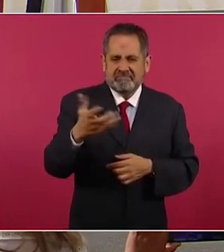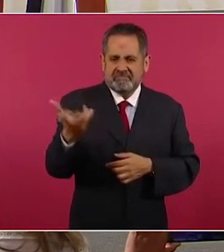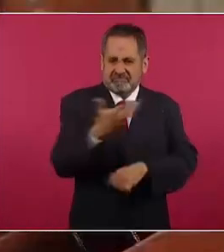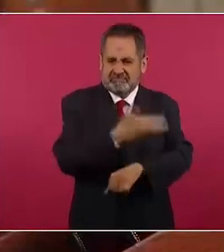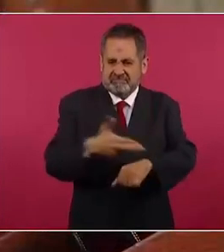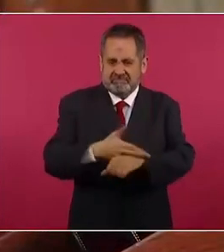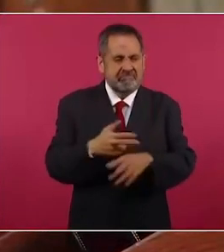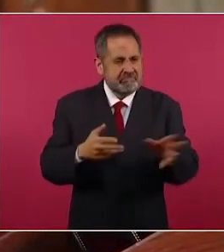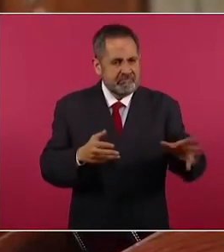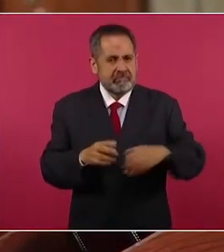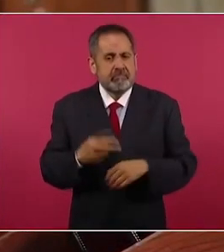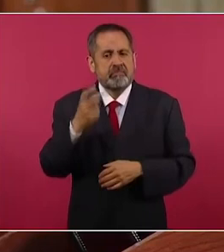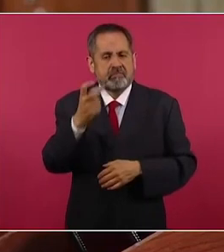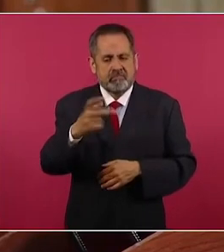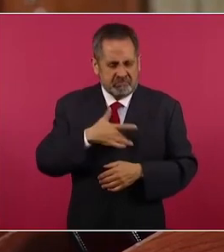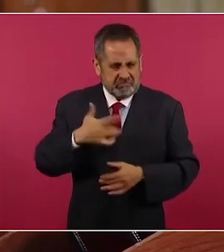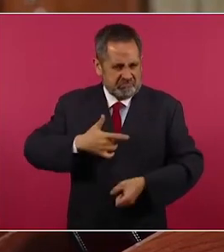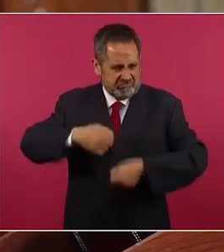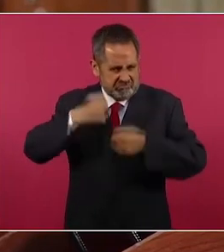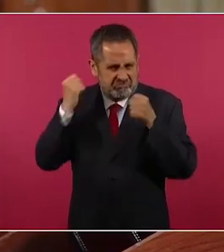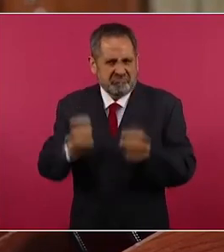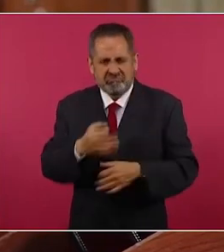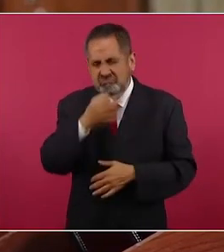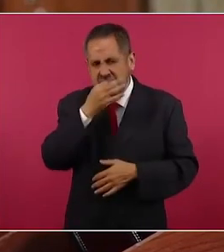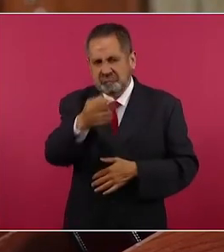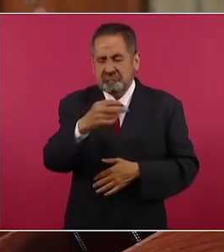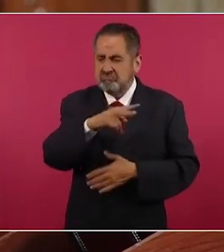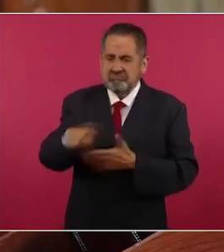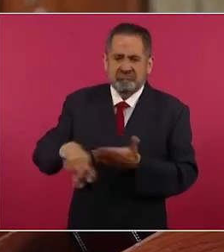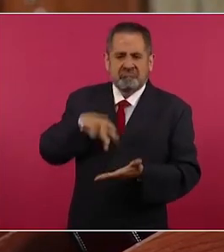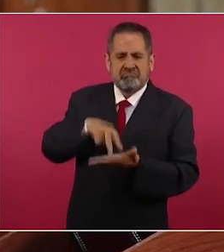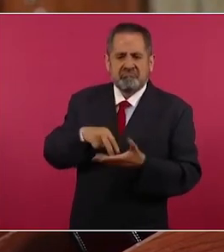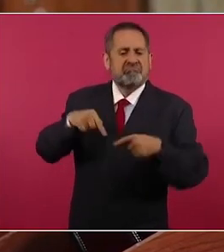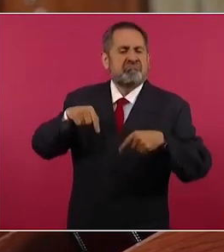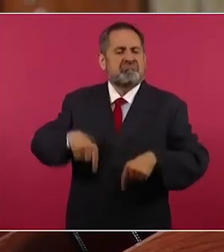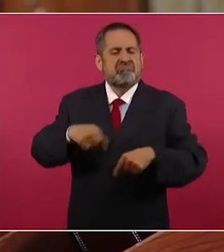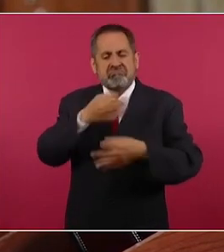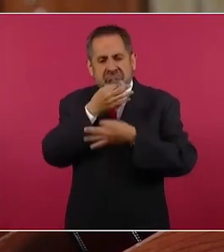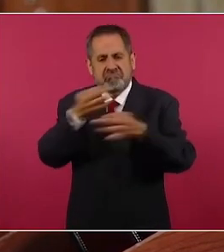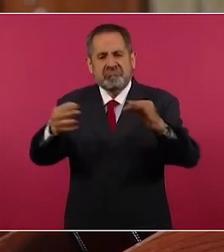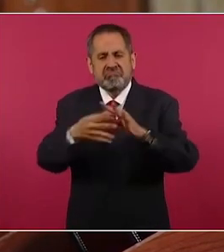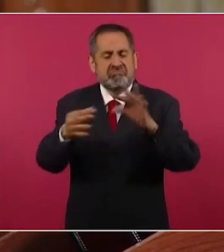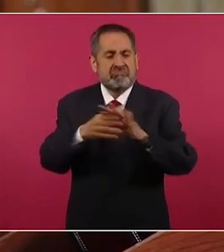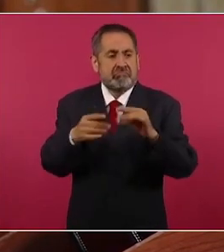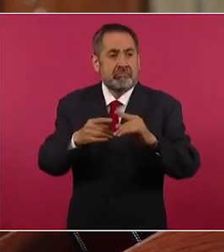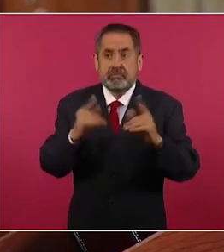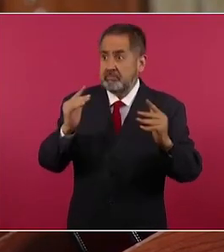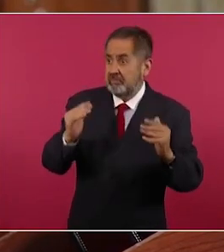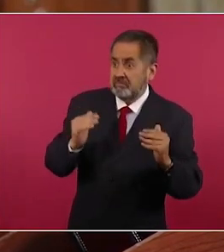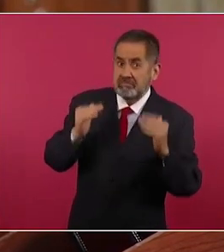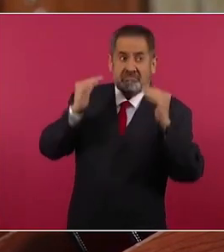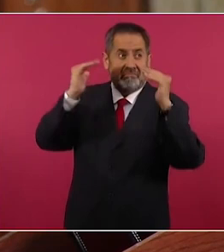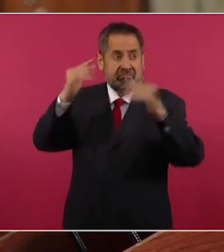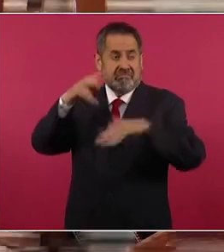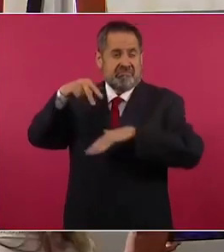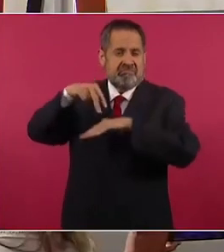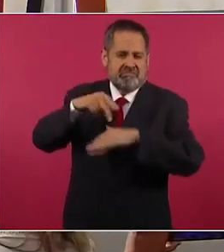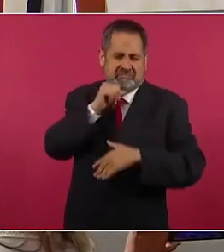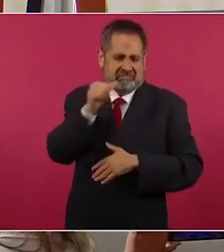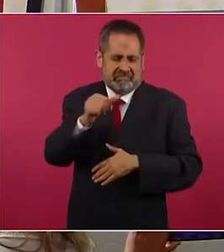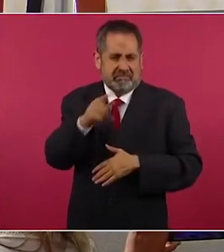con seguridad y firmeza, desde esta tribuna, aunque no sea la máxima tribuna,